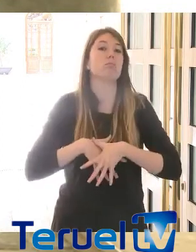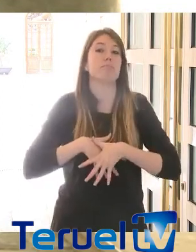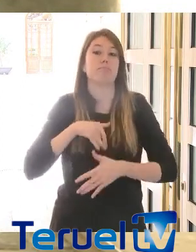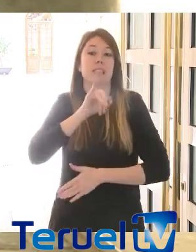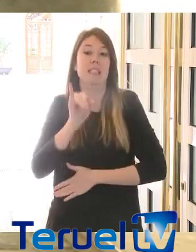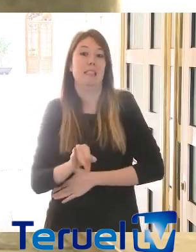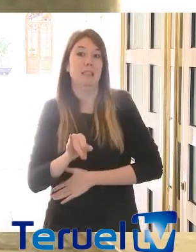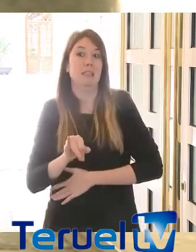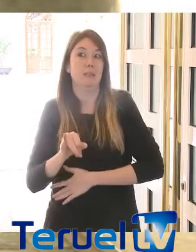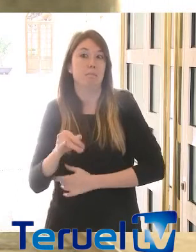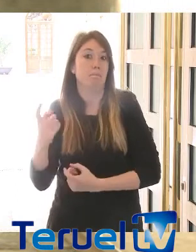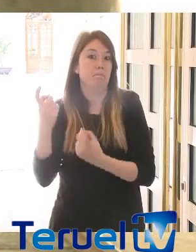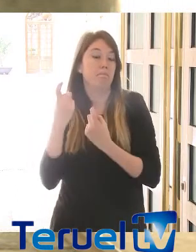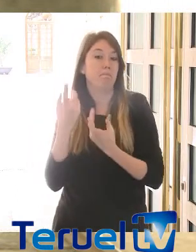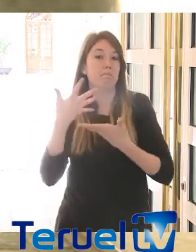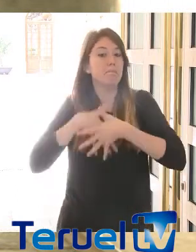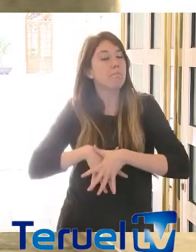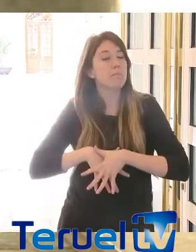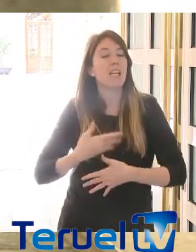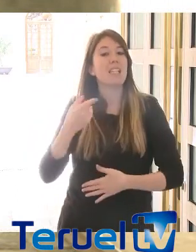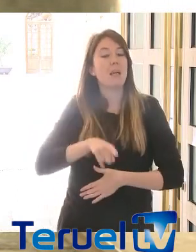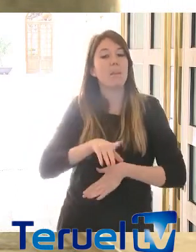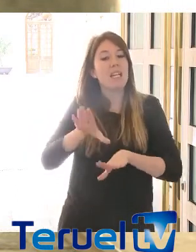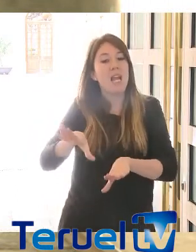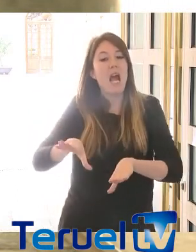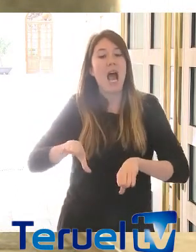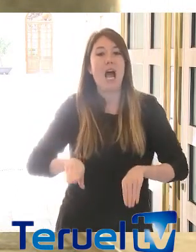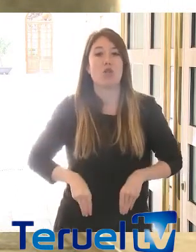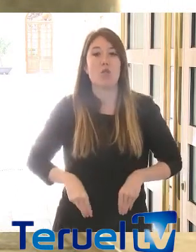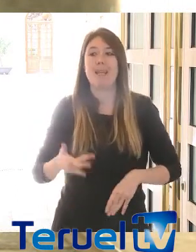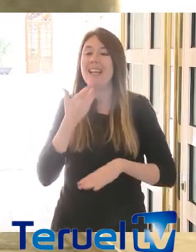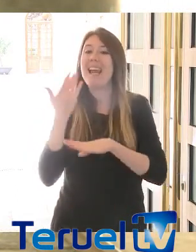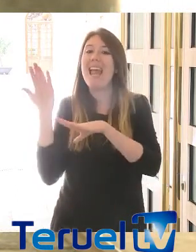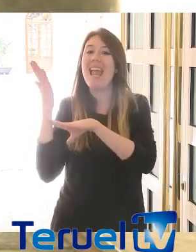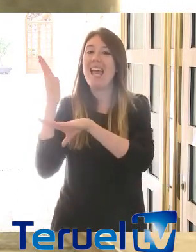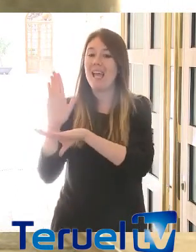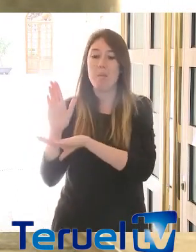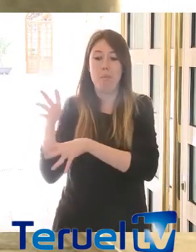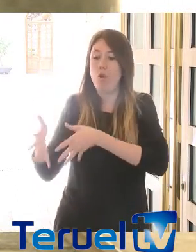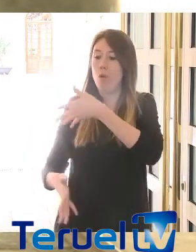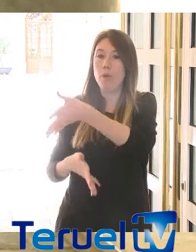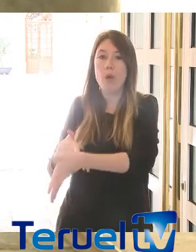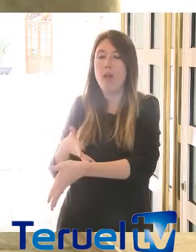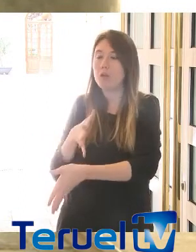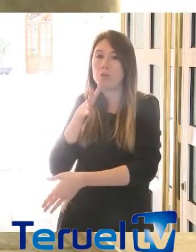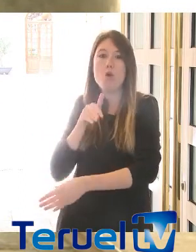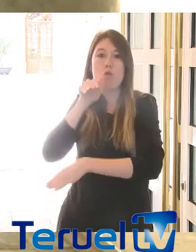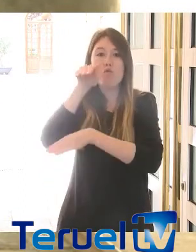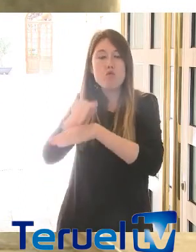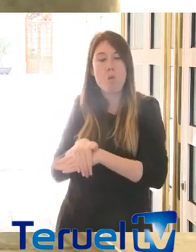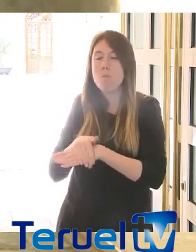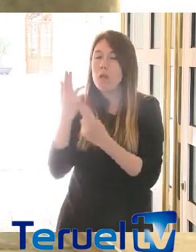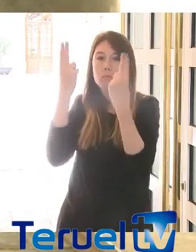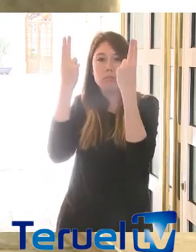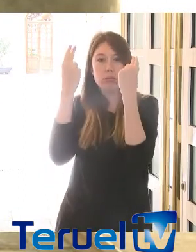la situación en hacernos cargo también del ejemplo que nos está dando la comunidad en su respuesta disciplinada a